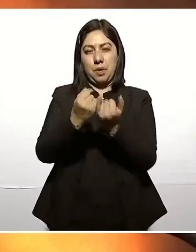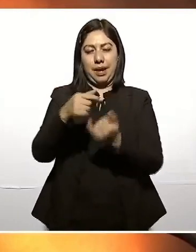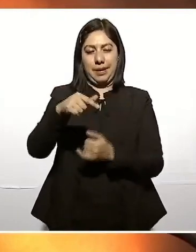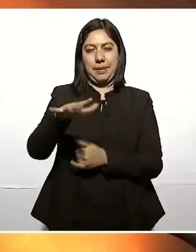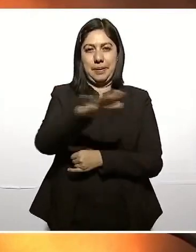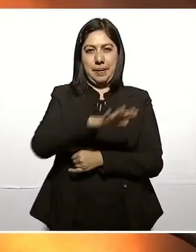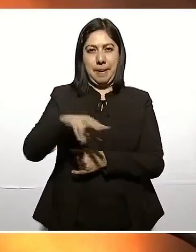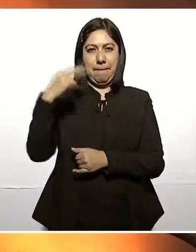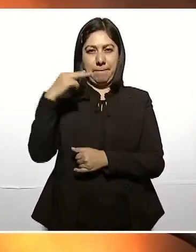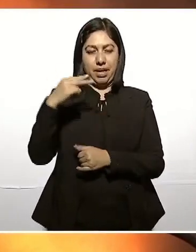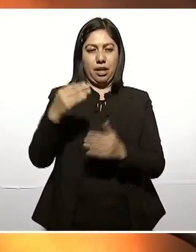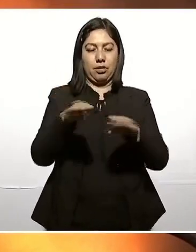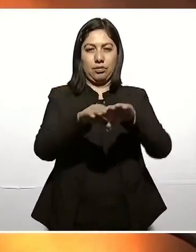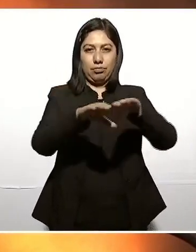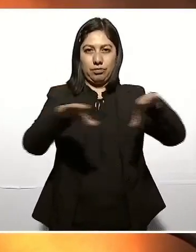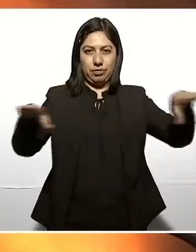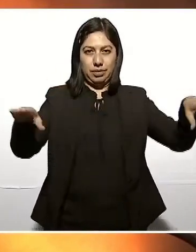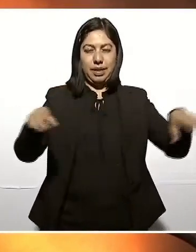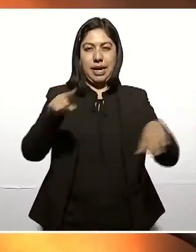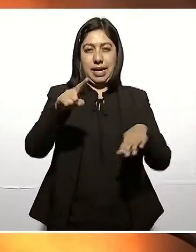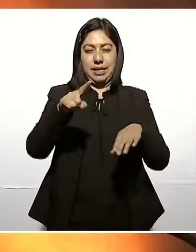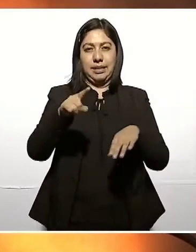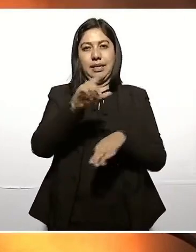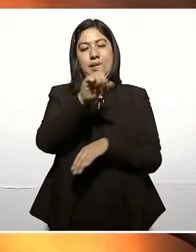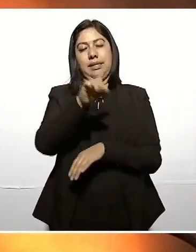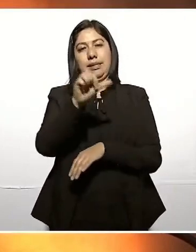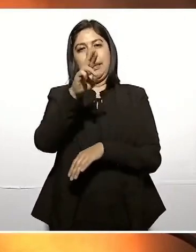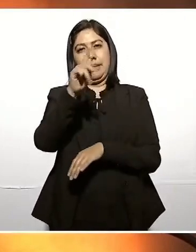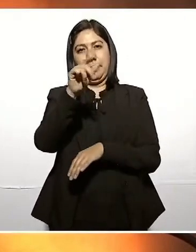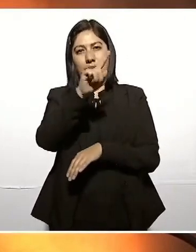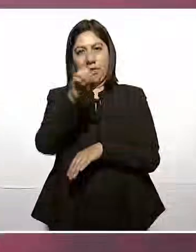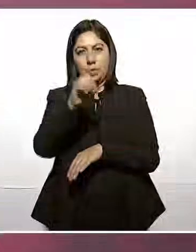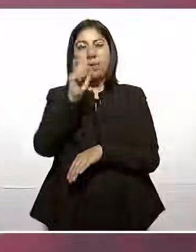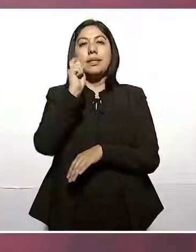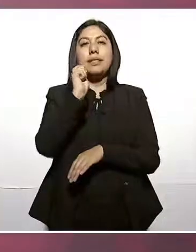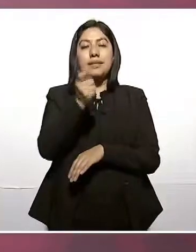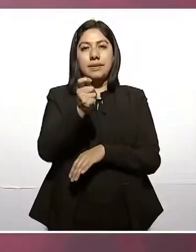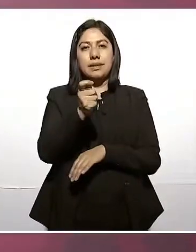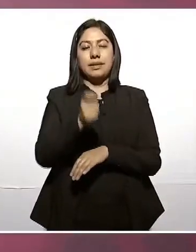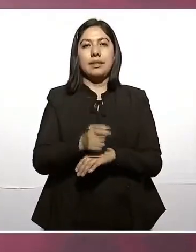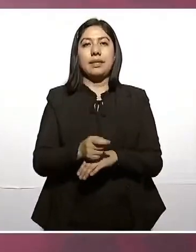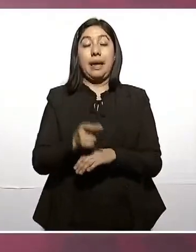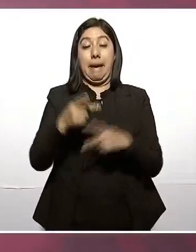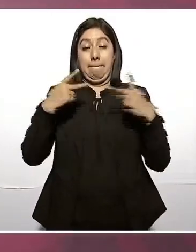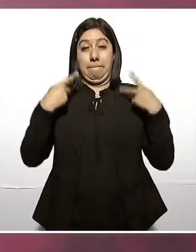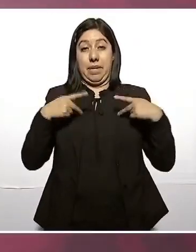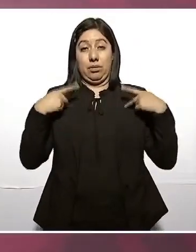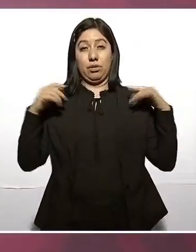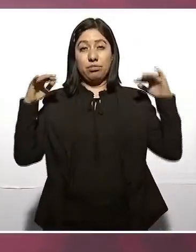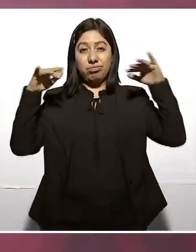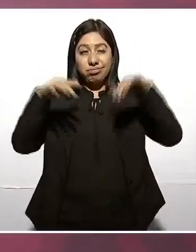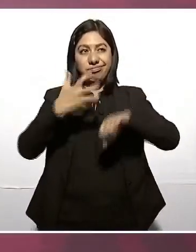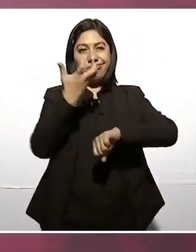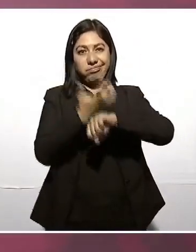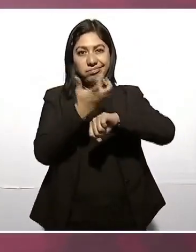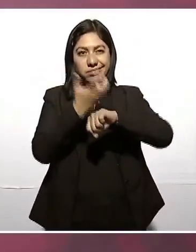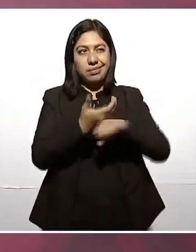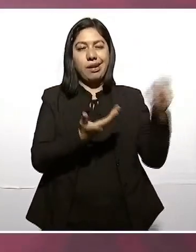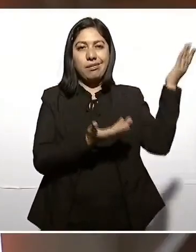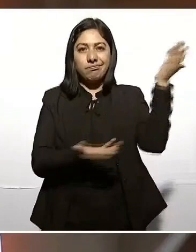cuando el gran zarpazo, cuando nos invadieron los estadounidenses